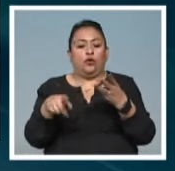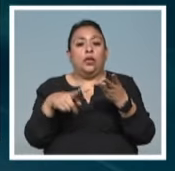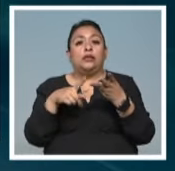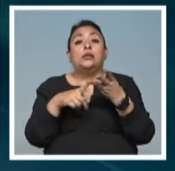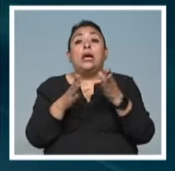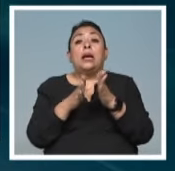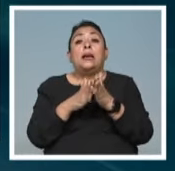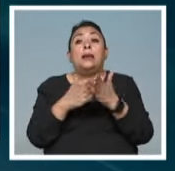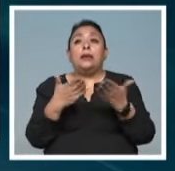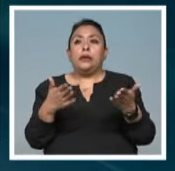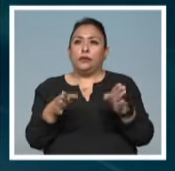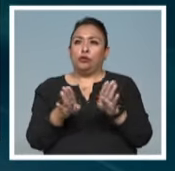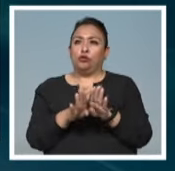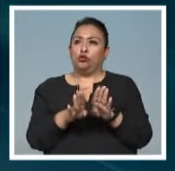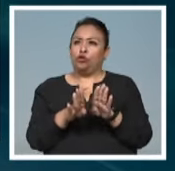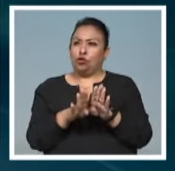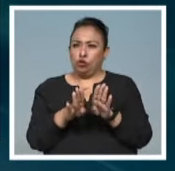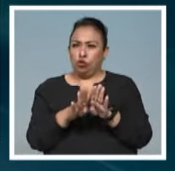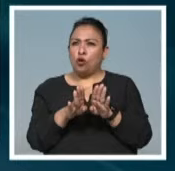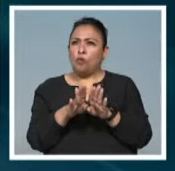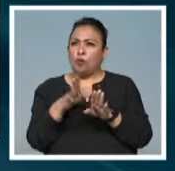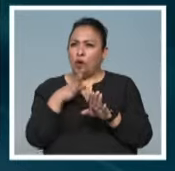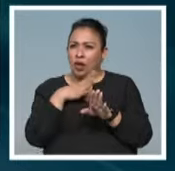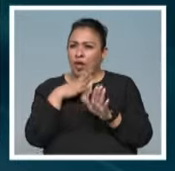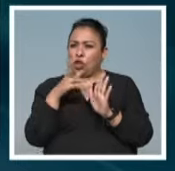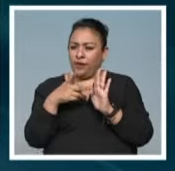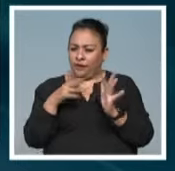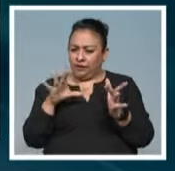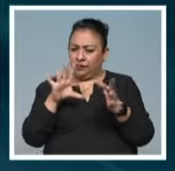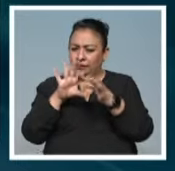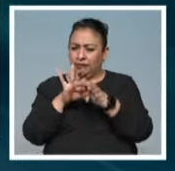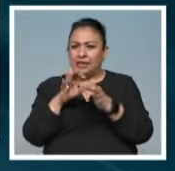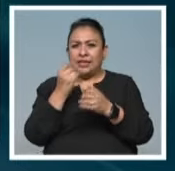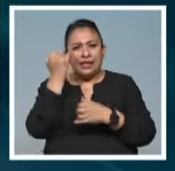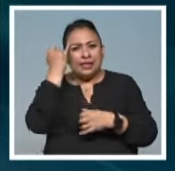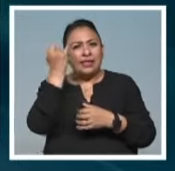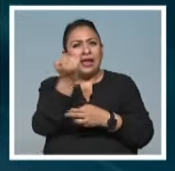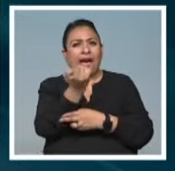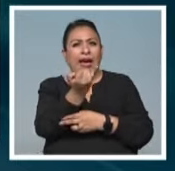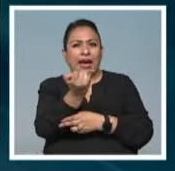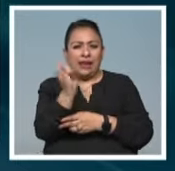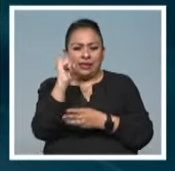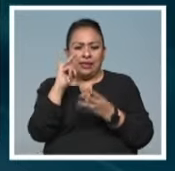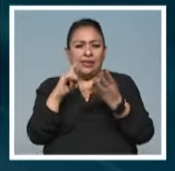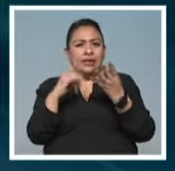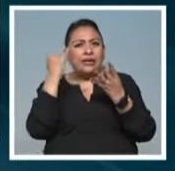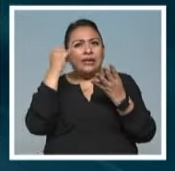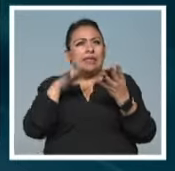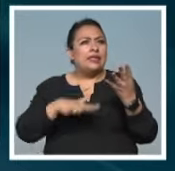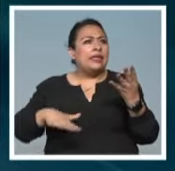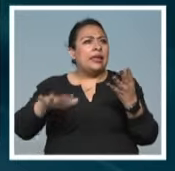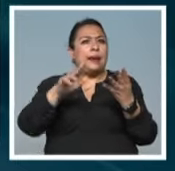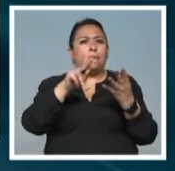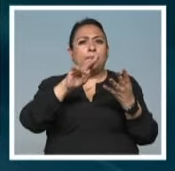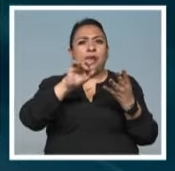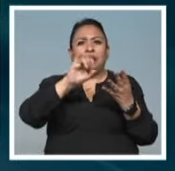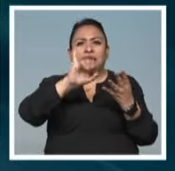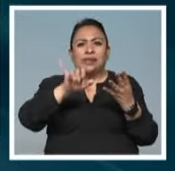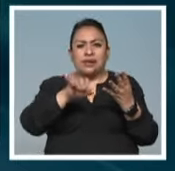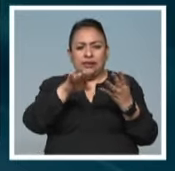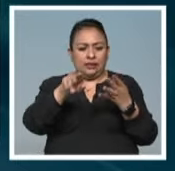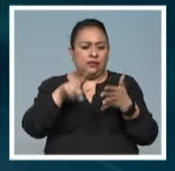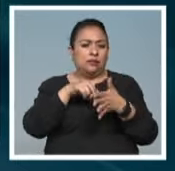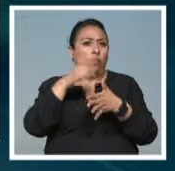sobre cómo reacercarnos a la idea del jardín, a la idea del paisajismo, a la idea del agua.